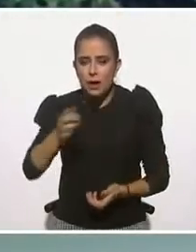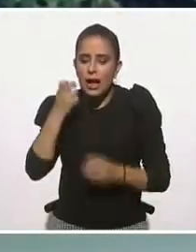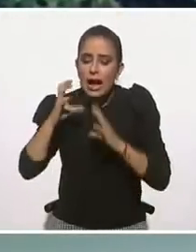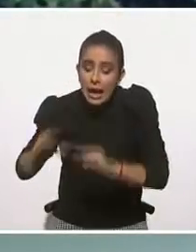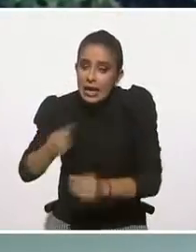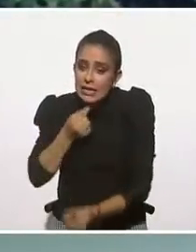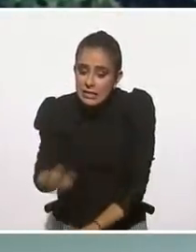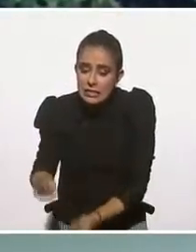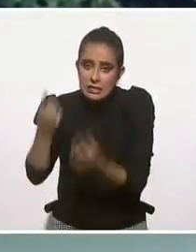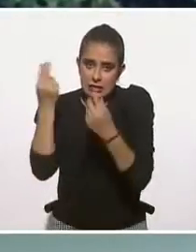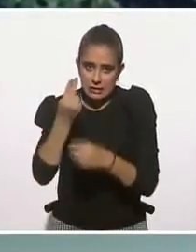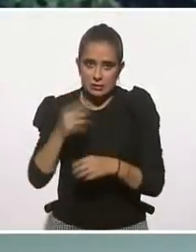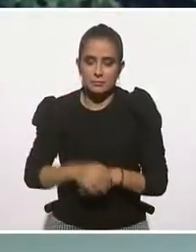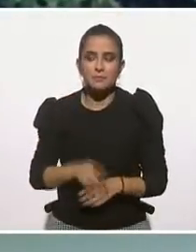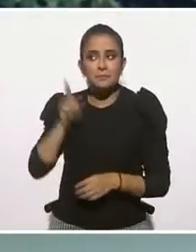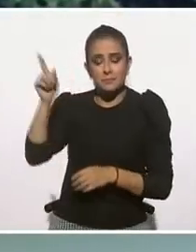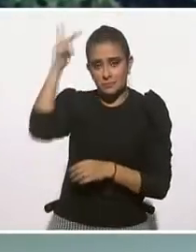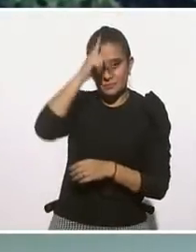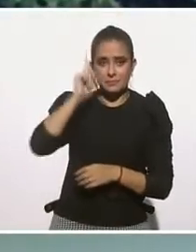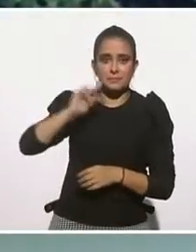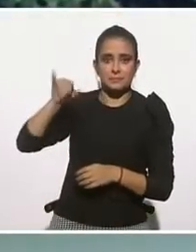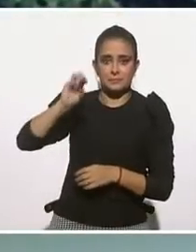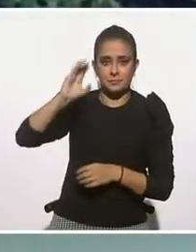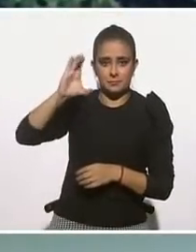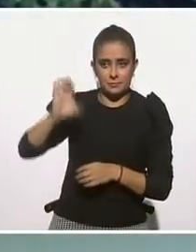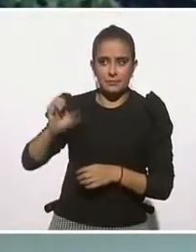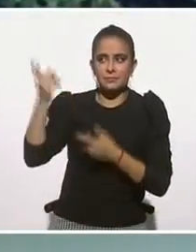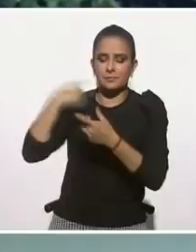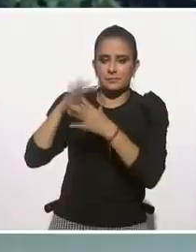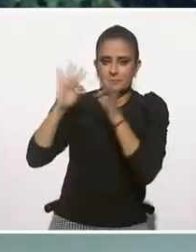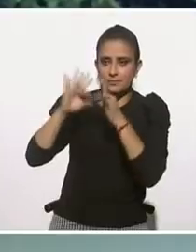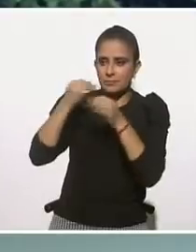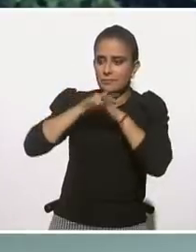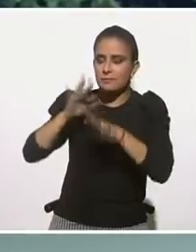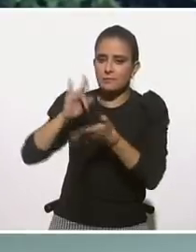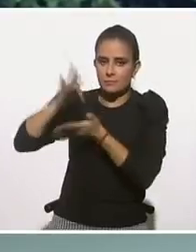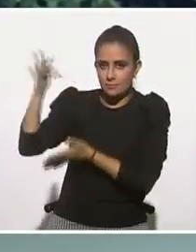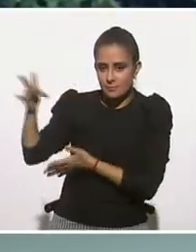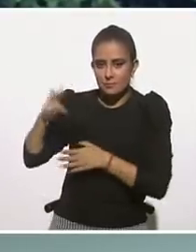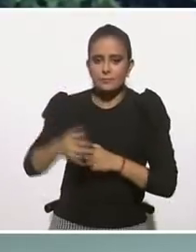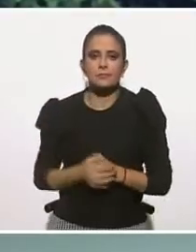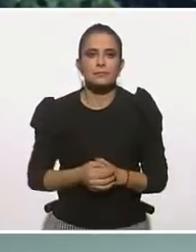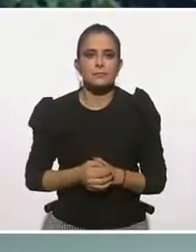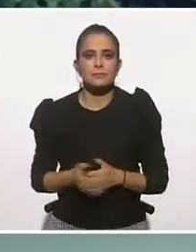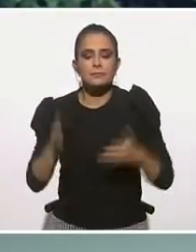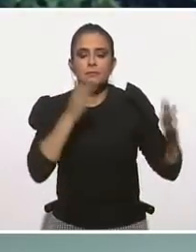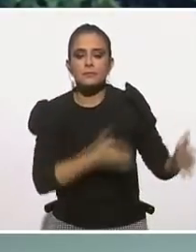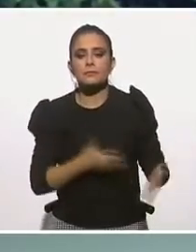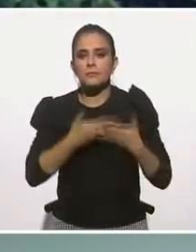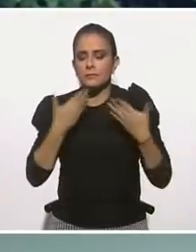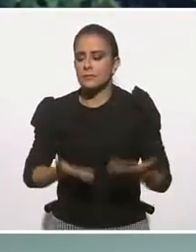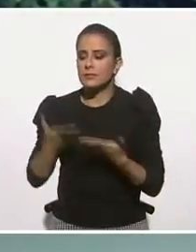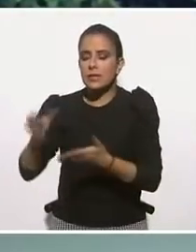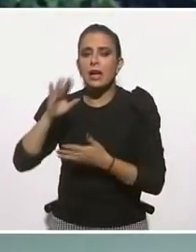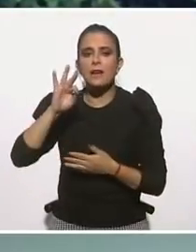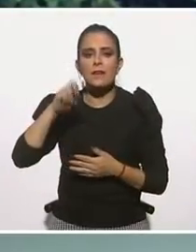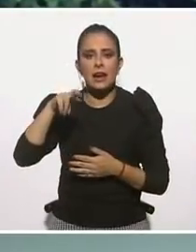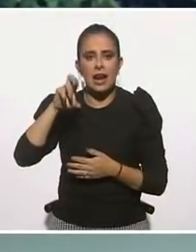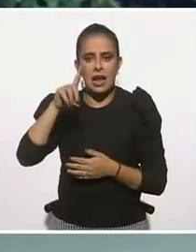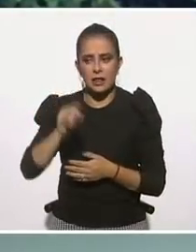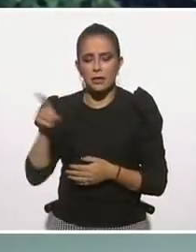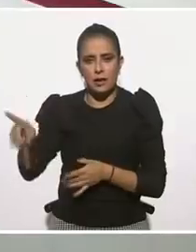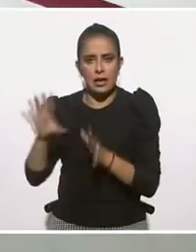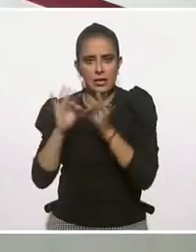agradecemos a la psicóloga Joyce Cañavera, quien nos compartió esta información. Pero regresamos con Fernando, quien nos iba a contar